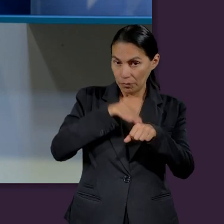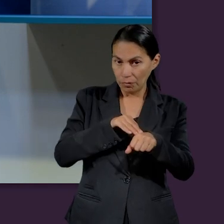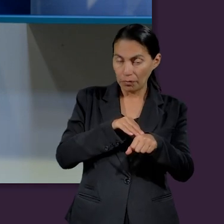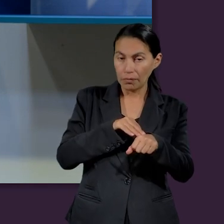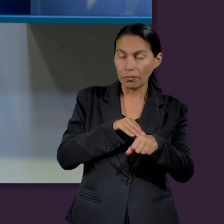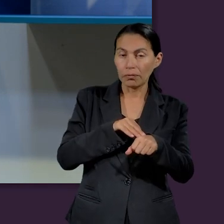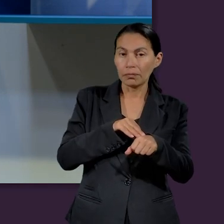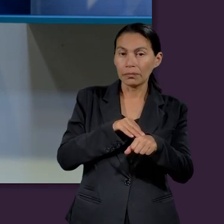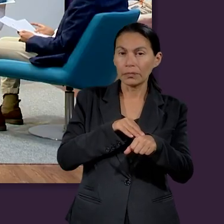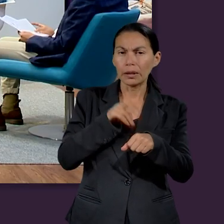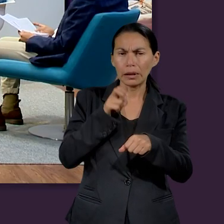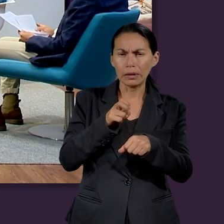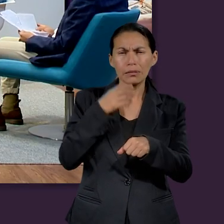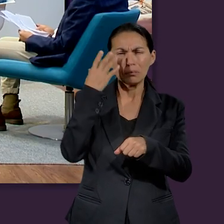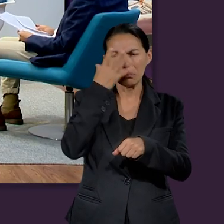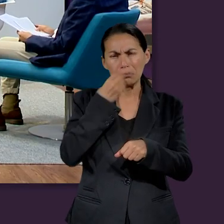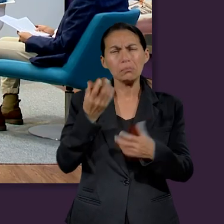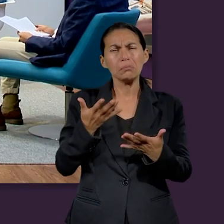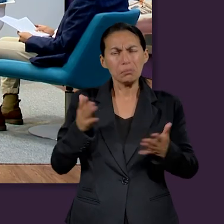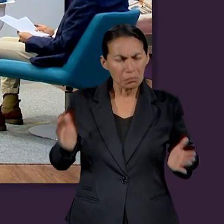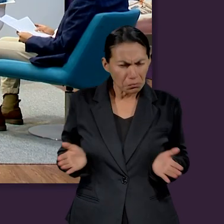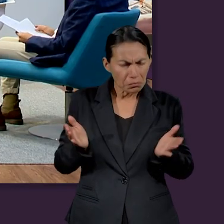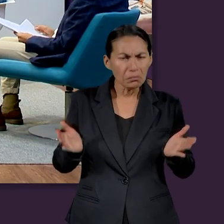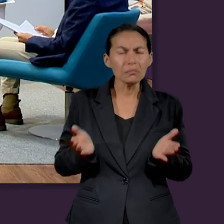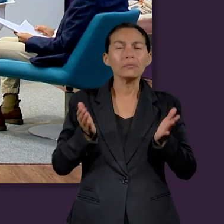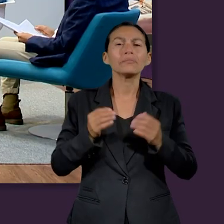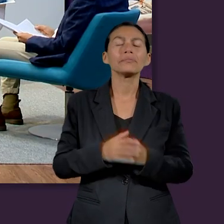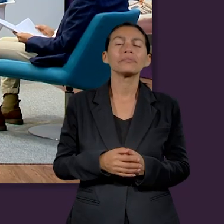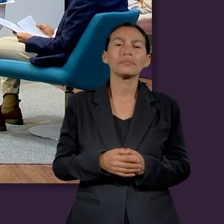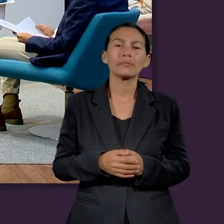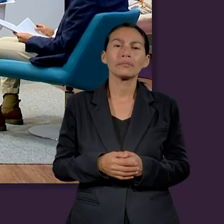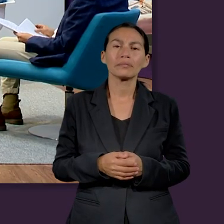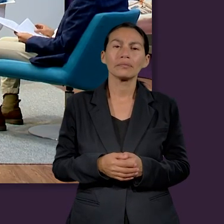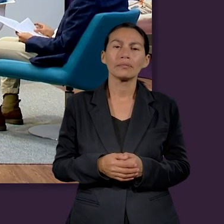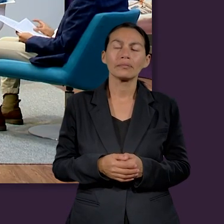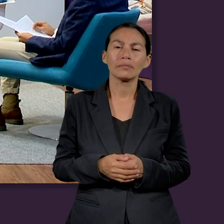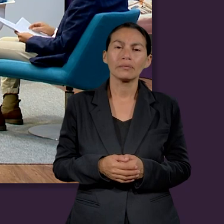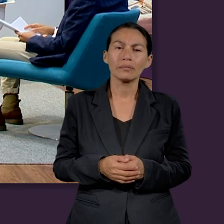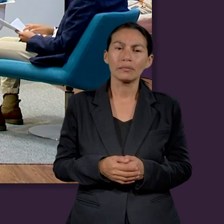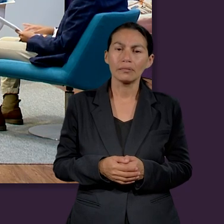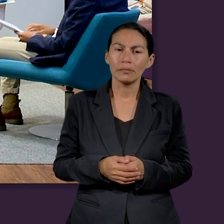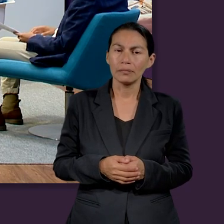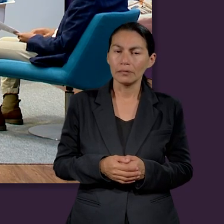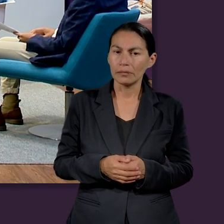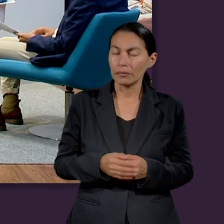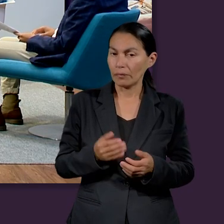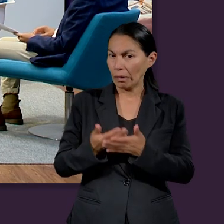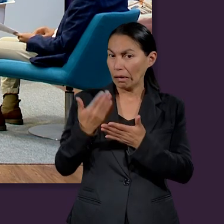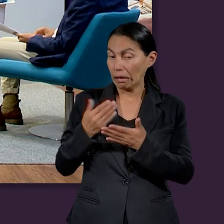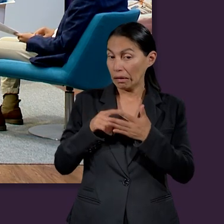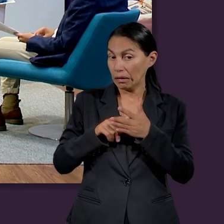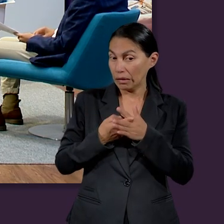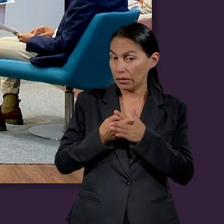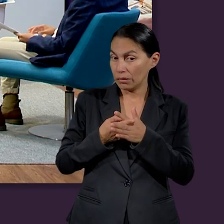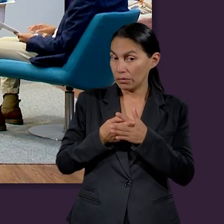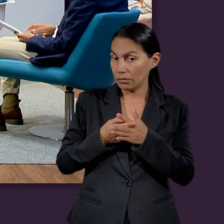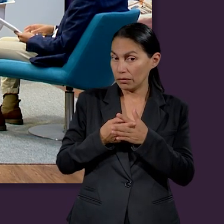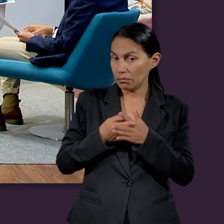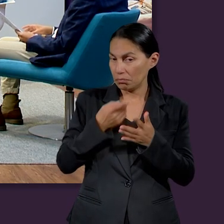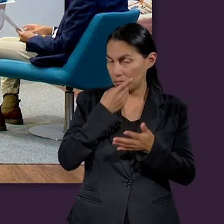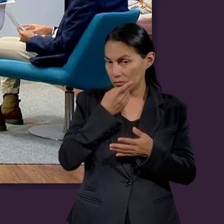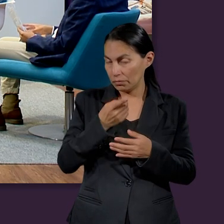de memoria es un texto motivador, realmente. Es un texto motivador como fue presentado